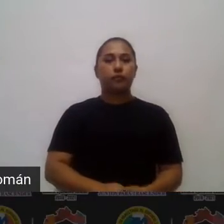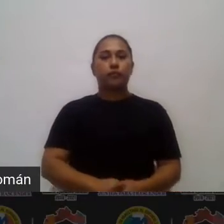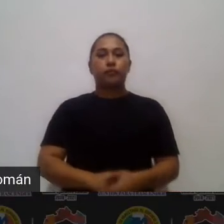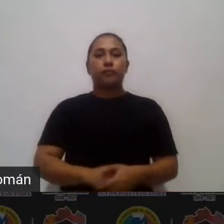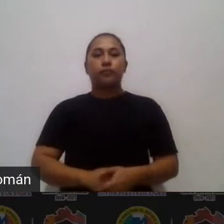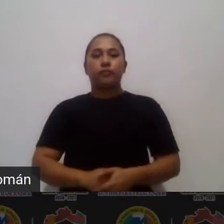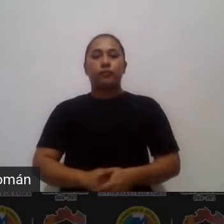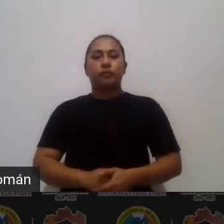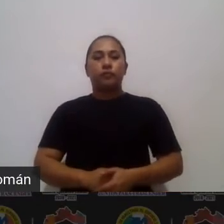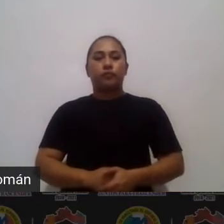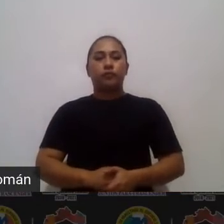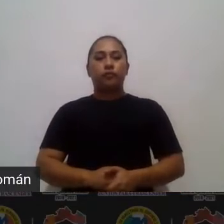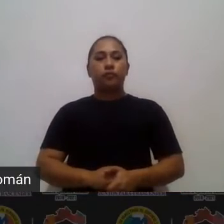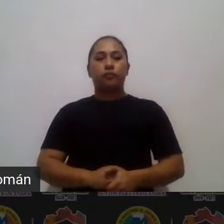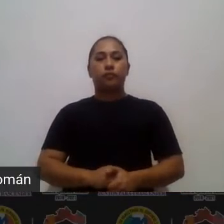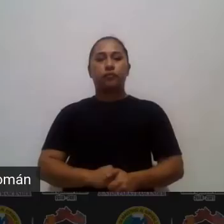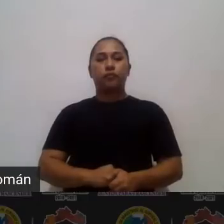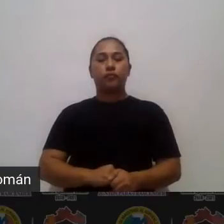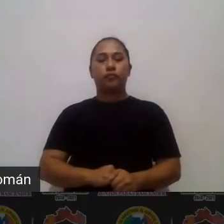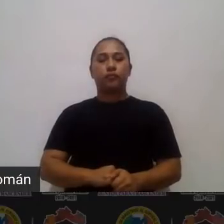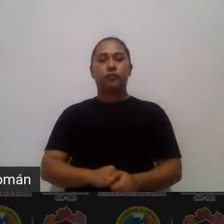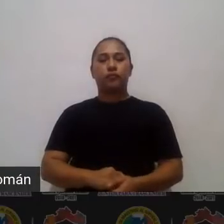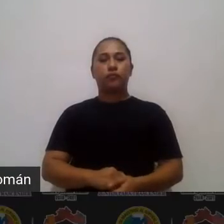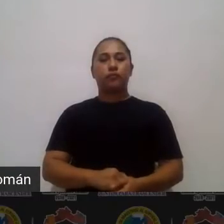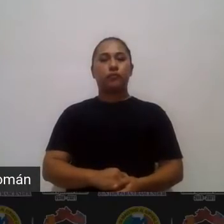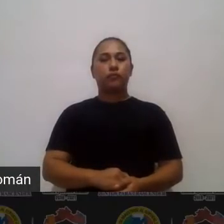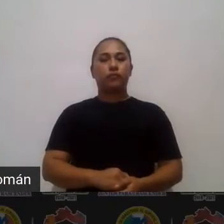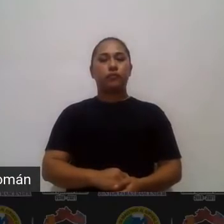si se estará compartiendo de género checar